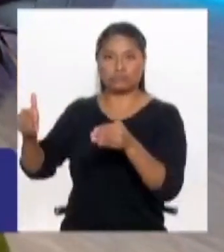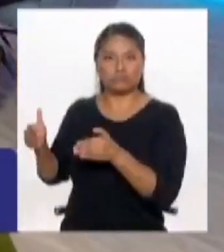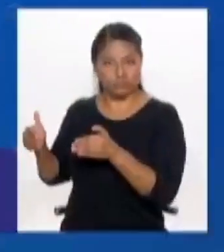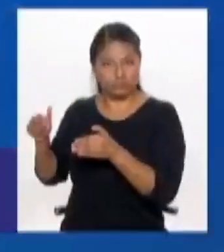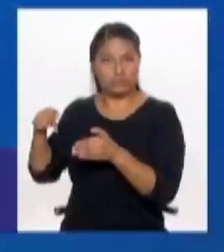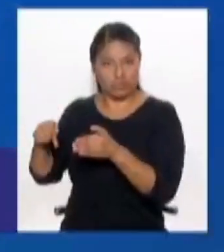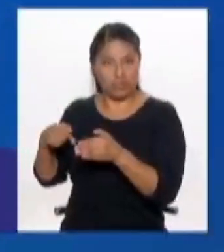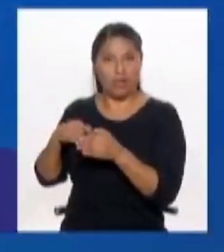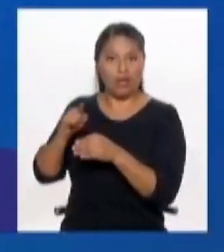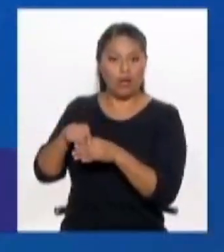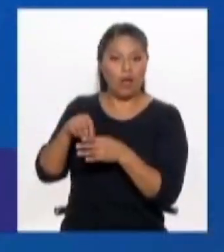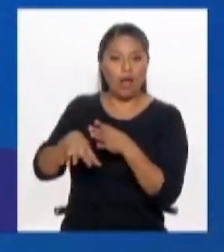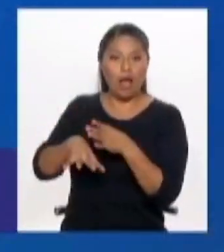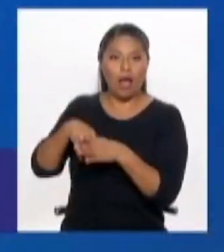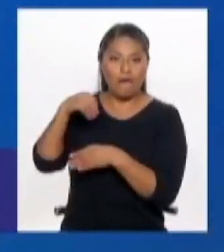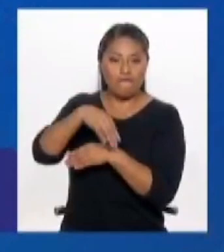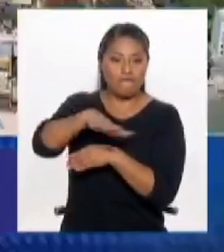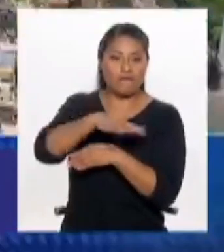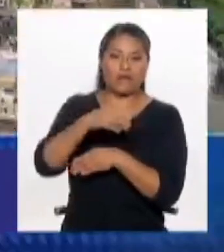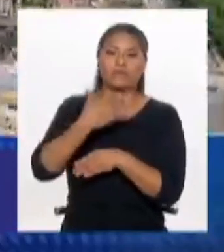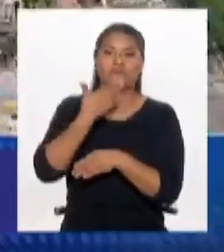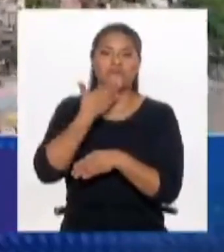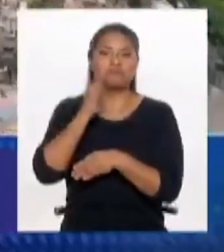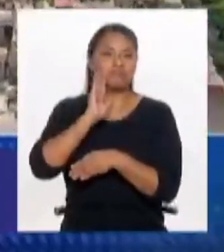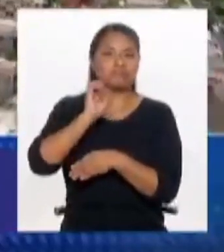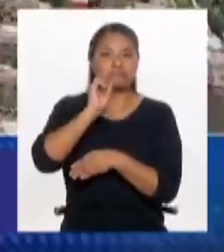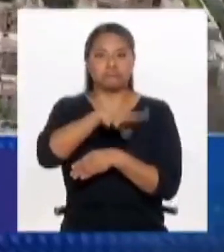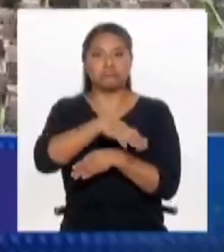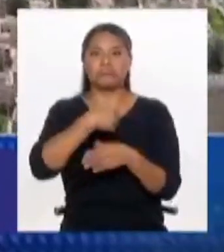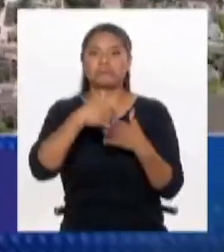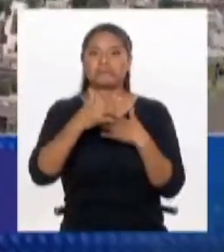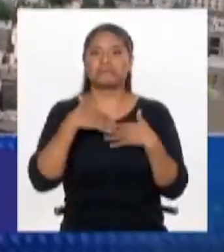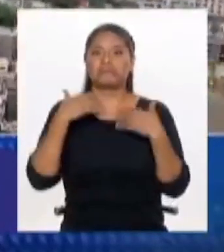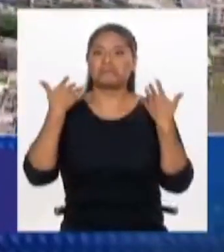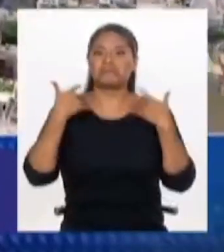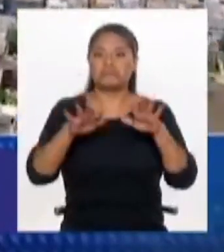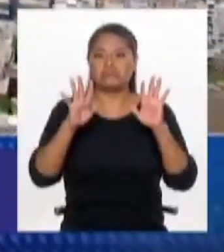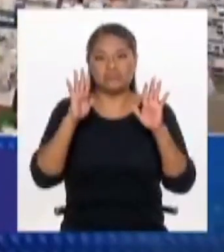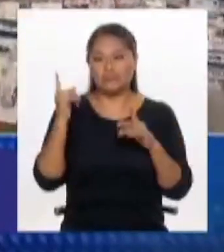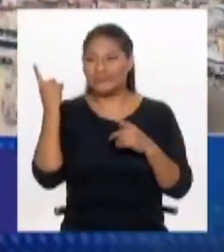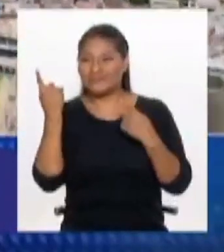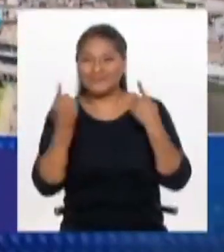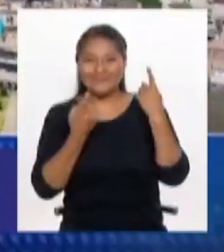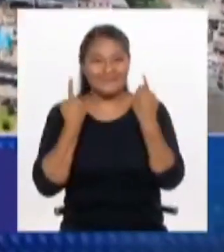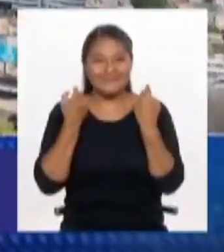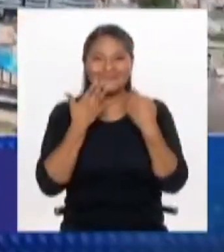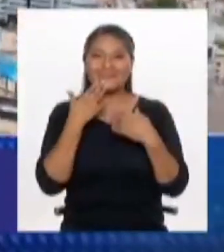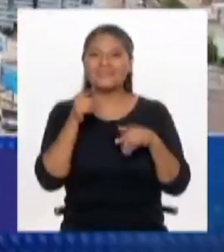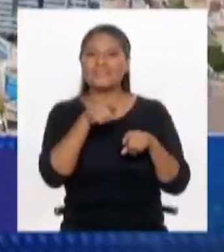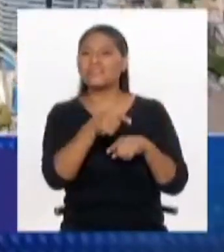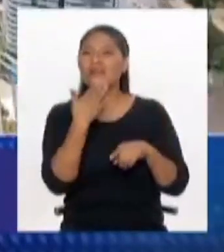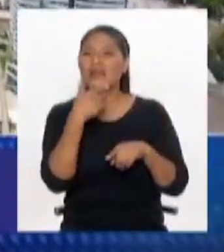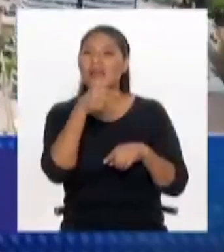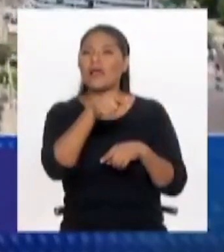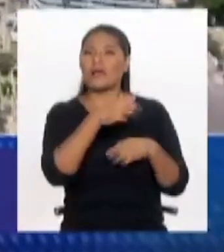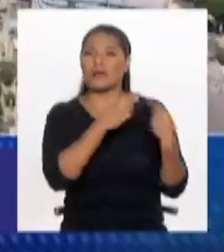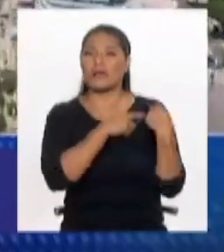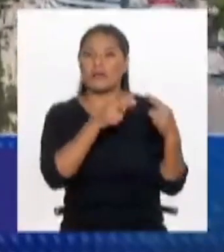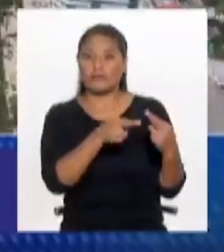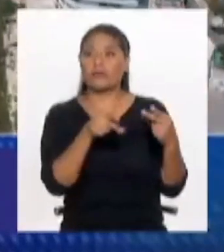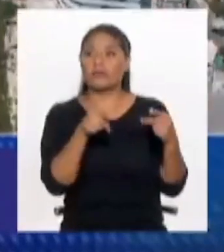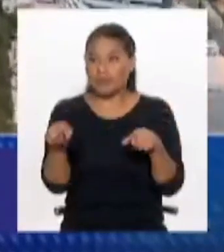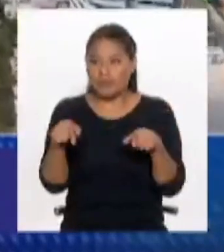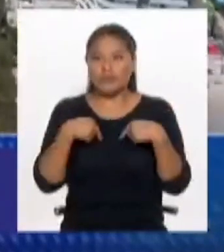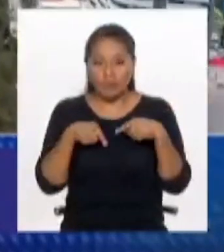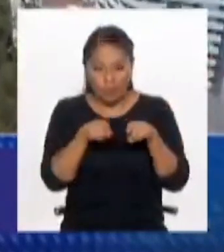bien, pero el área pública o el espacio público es una cosa medio ambigua que en verdad no sabes de quién es, y nunca se entiende que eso también es